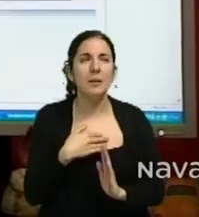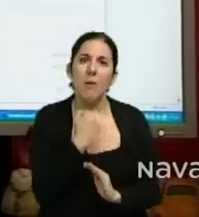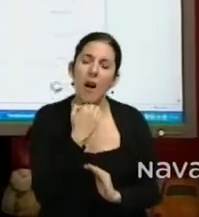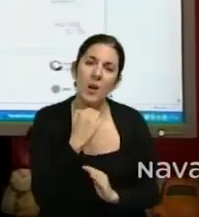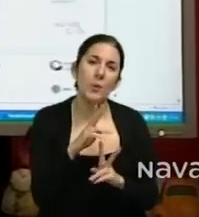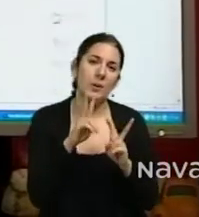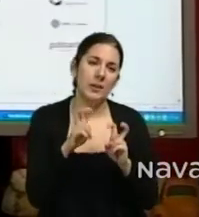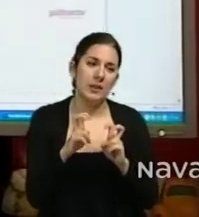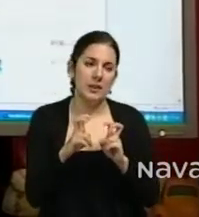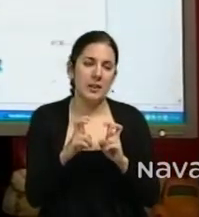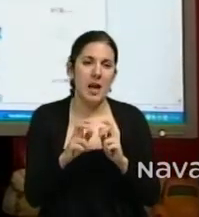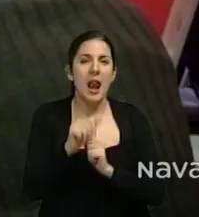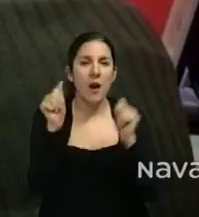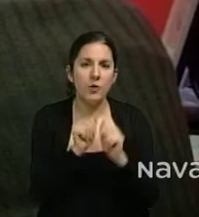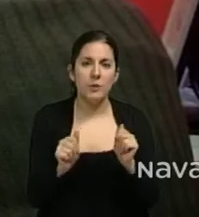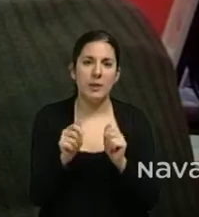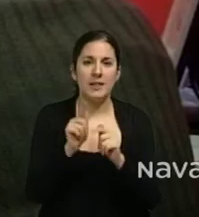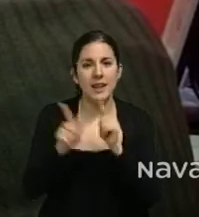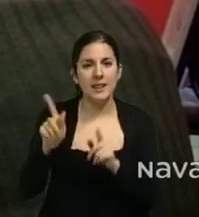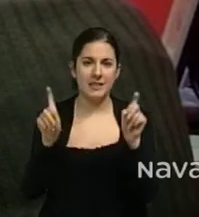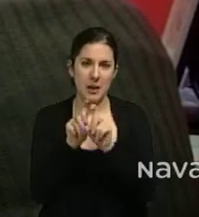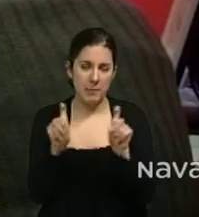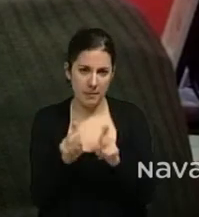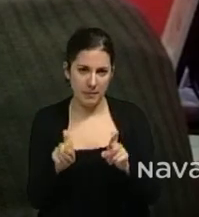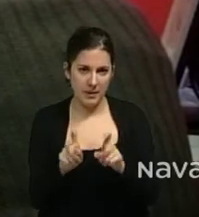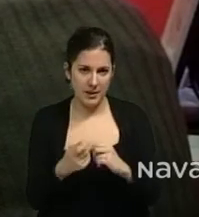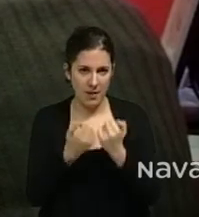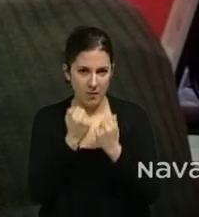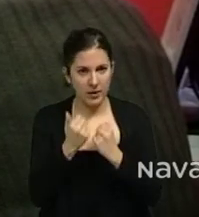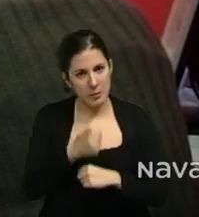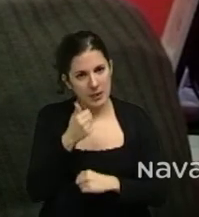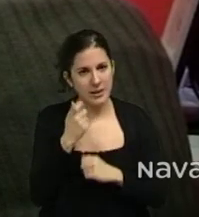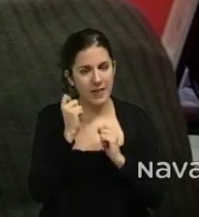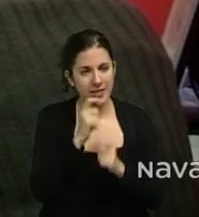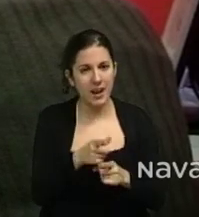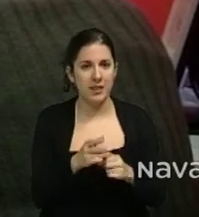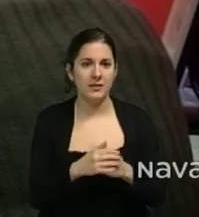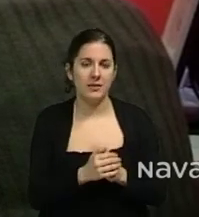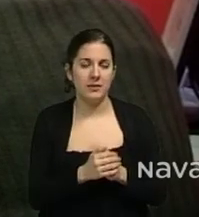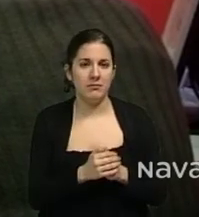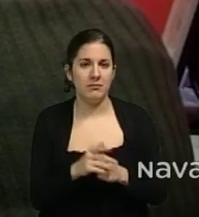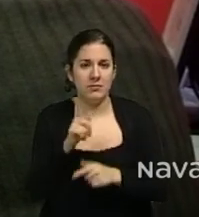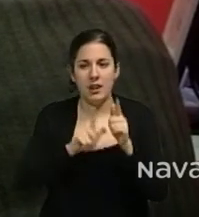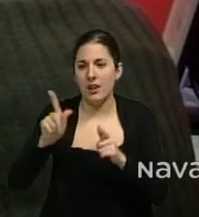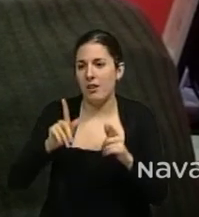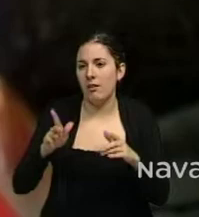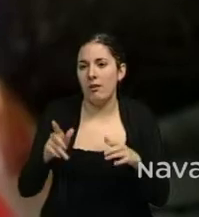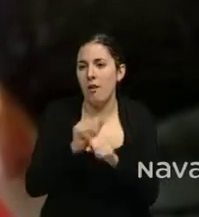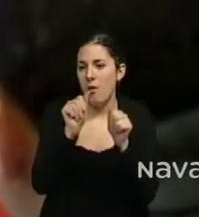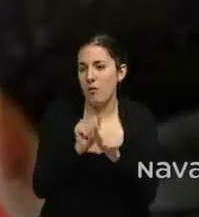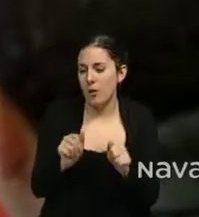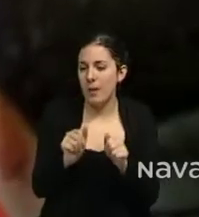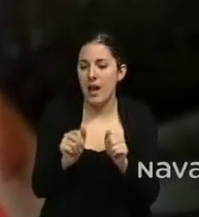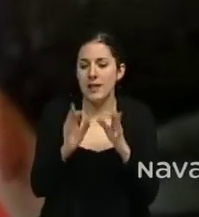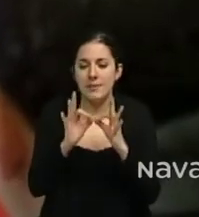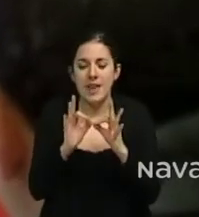a esa manera de salir. Queríamos potenciarlo, queríamos que, como yo decía, no salir de cualquier manera, sino salir con un buen